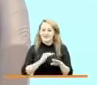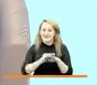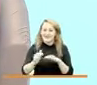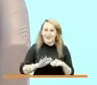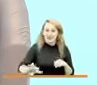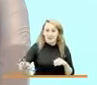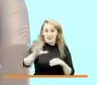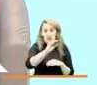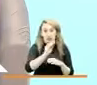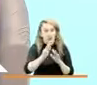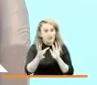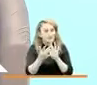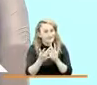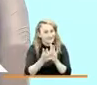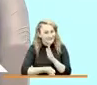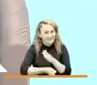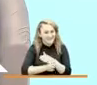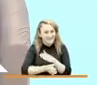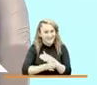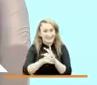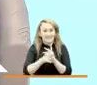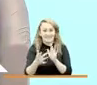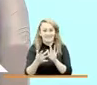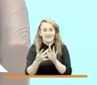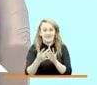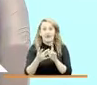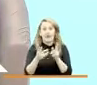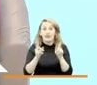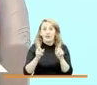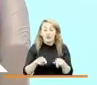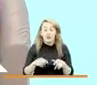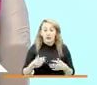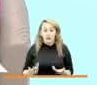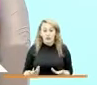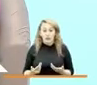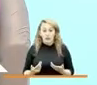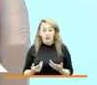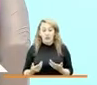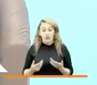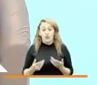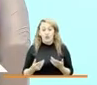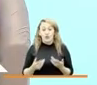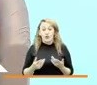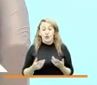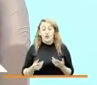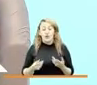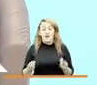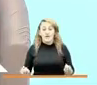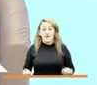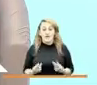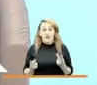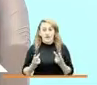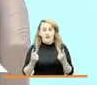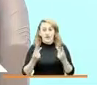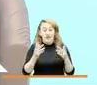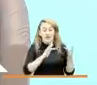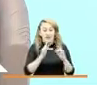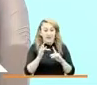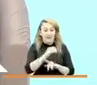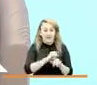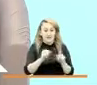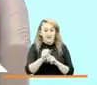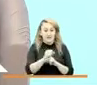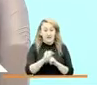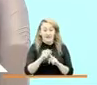a que sigan conectados en esta transmisión, también en los live que se están haciendo en las diferentes páginas de